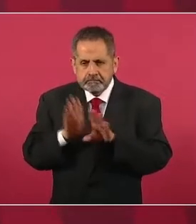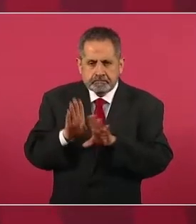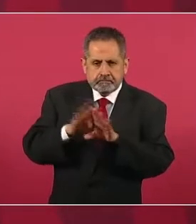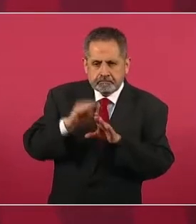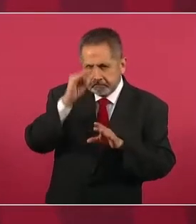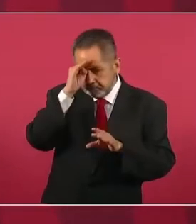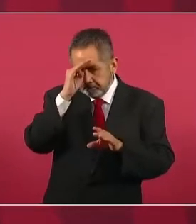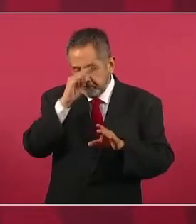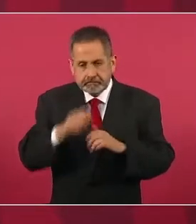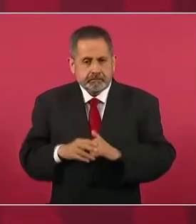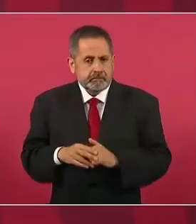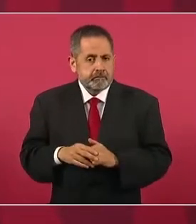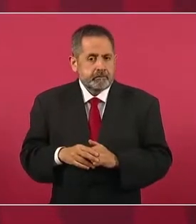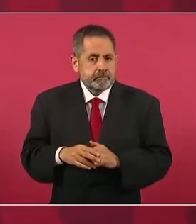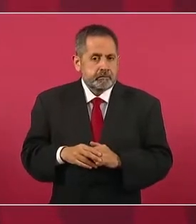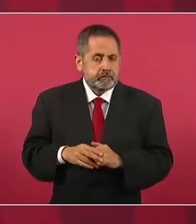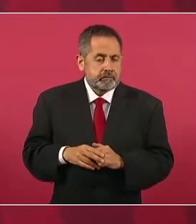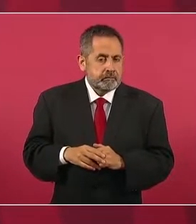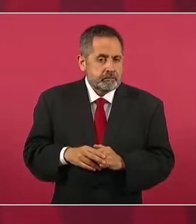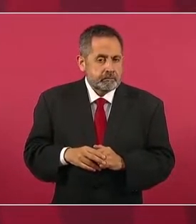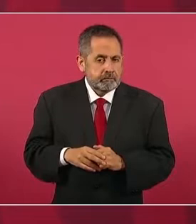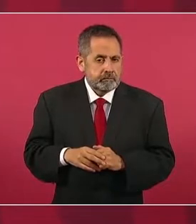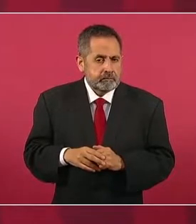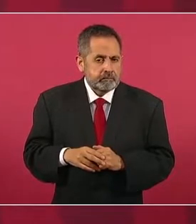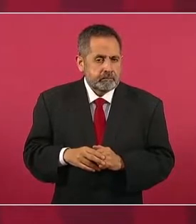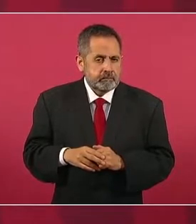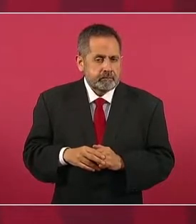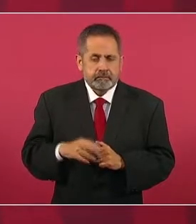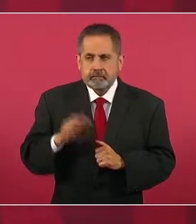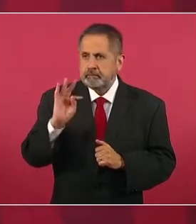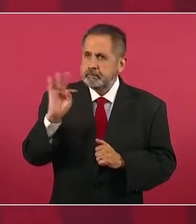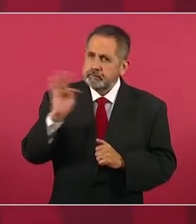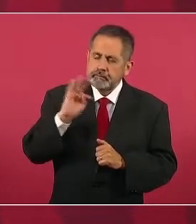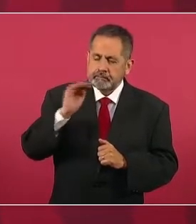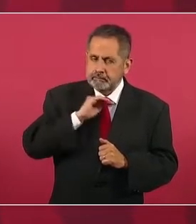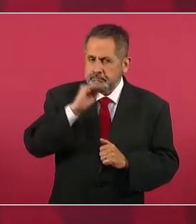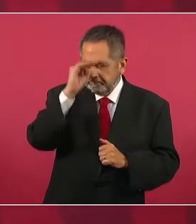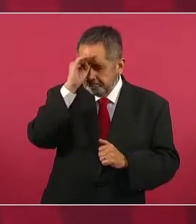que pudo ser